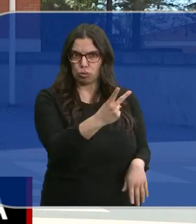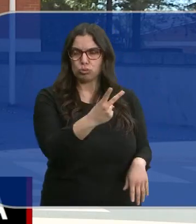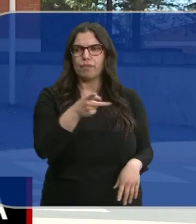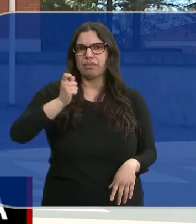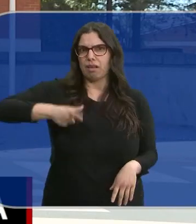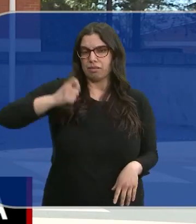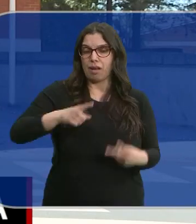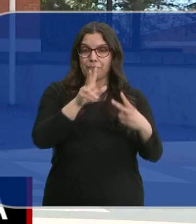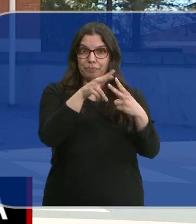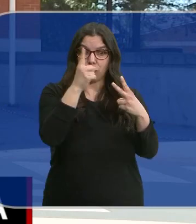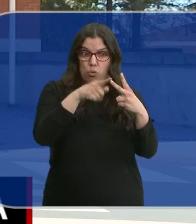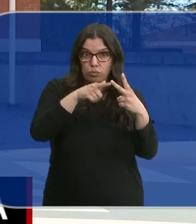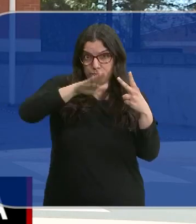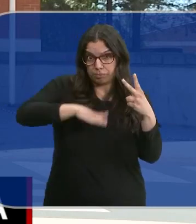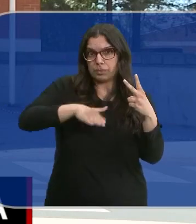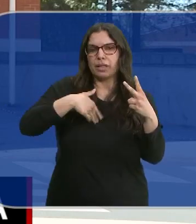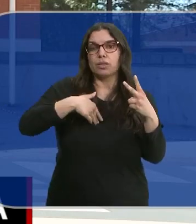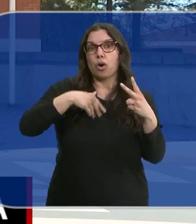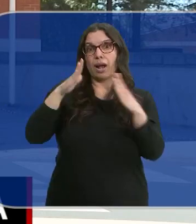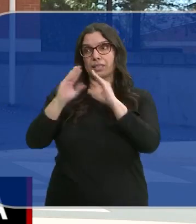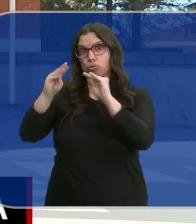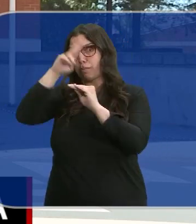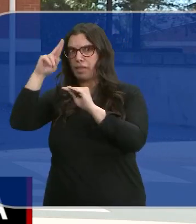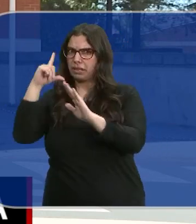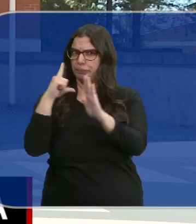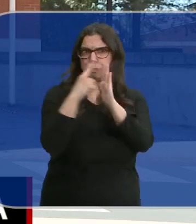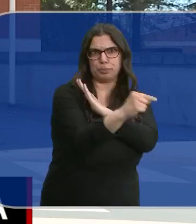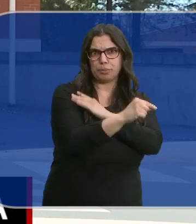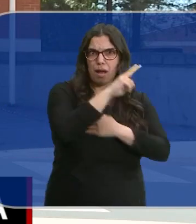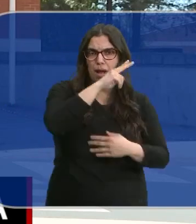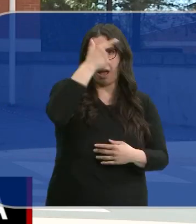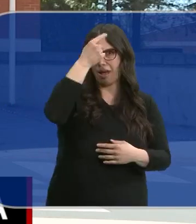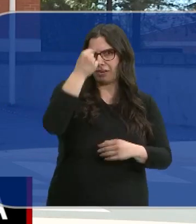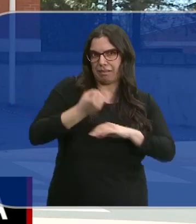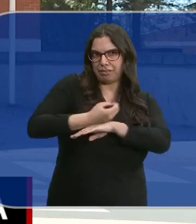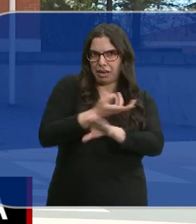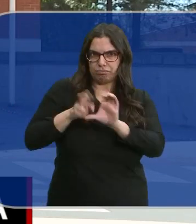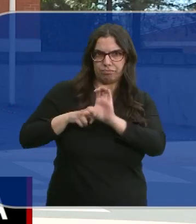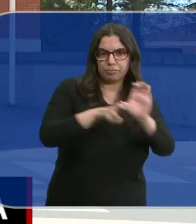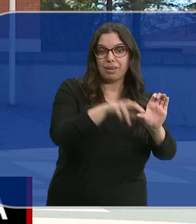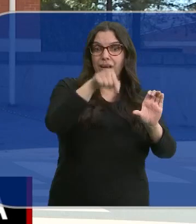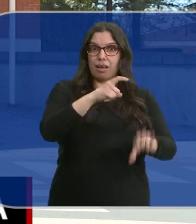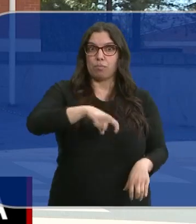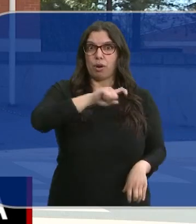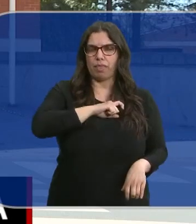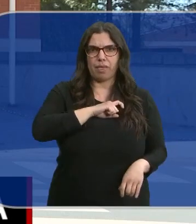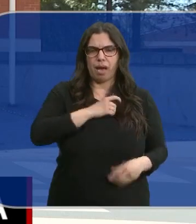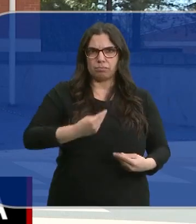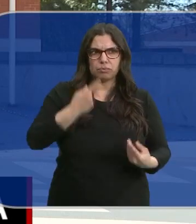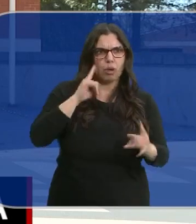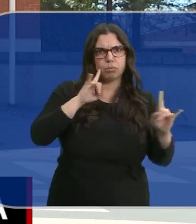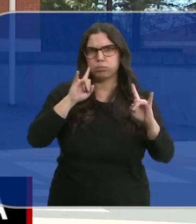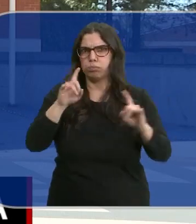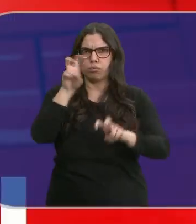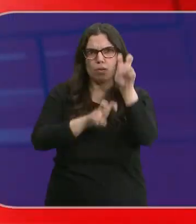continuada. Uno de los menores huyó de su domicilio en Madrid y llegó hasta Ávila en tren. Fue aquí en la comisaría provincial donde saltaron todas las